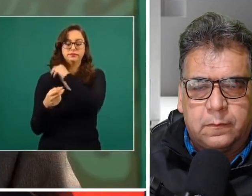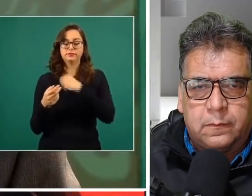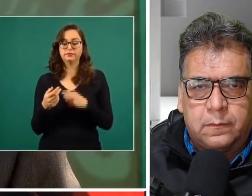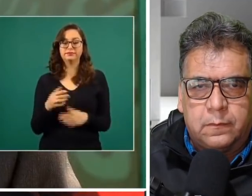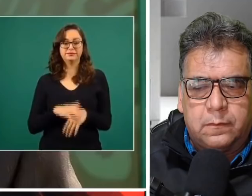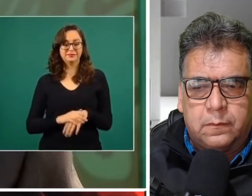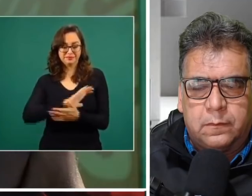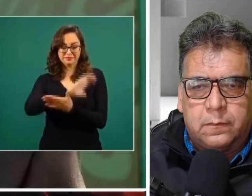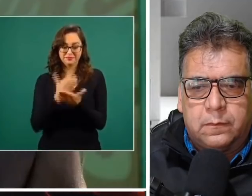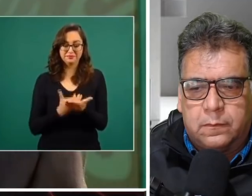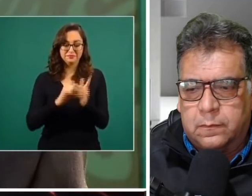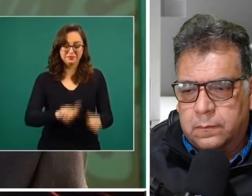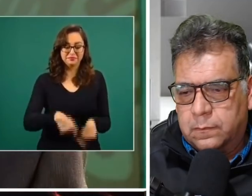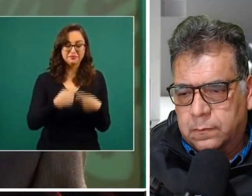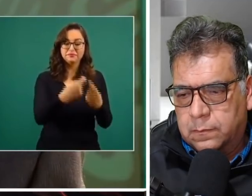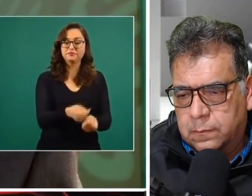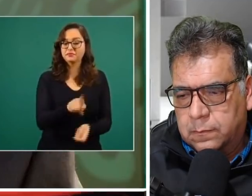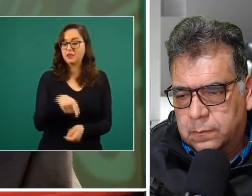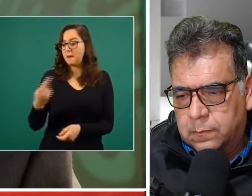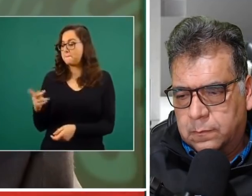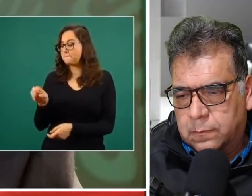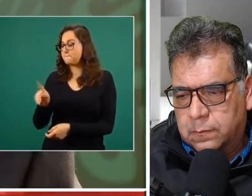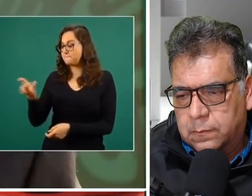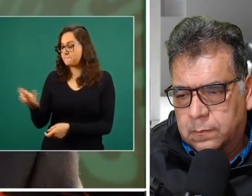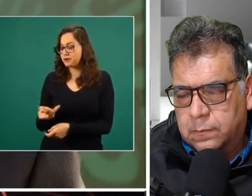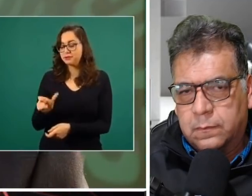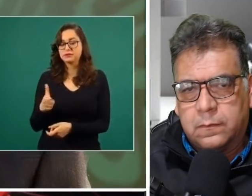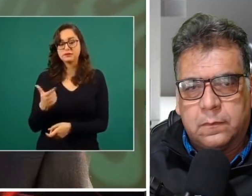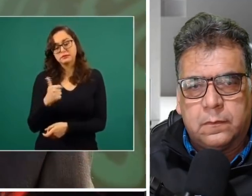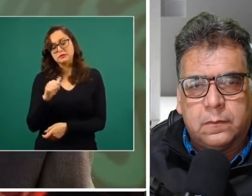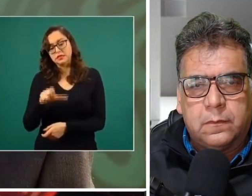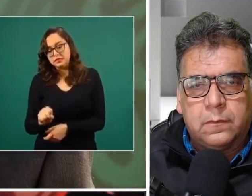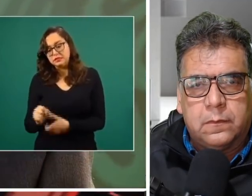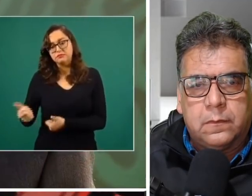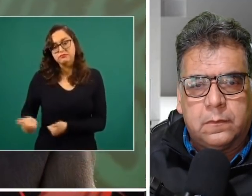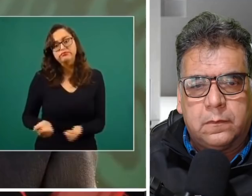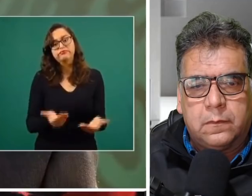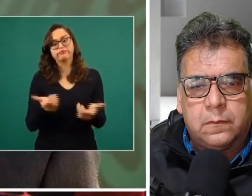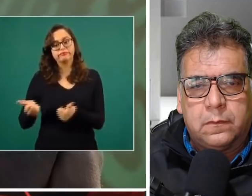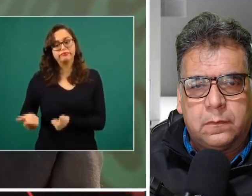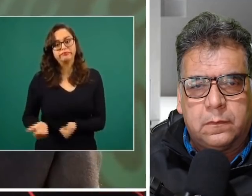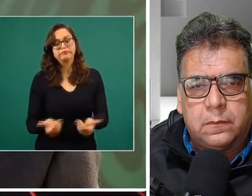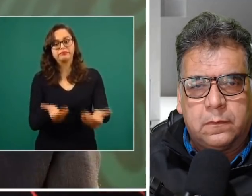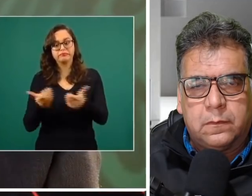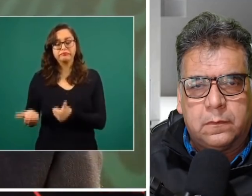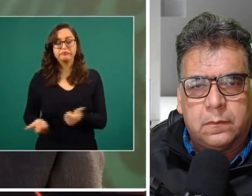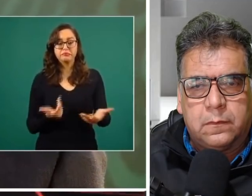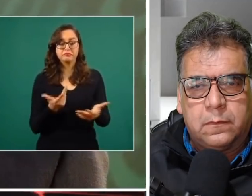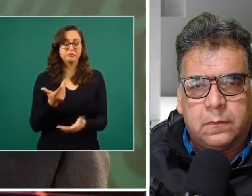para que Pemex le venda gas subsidiado. Bueno,